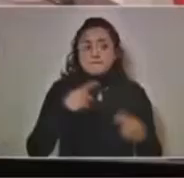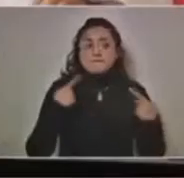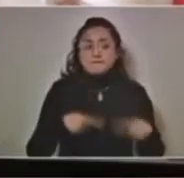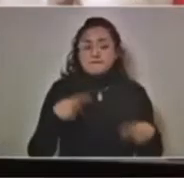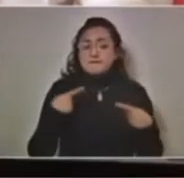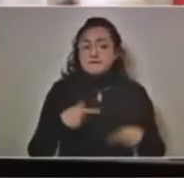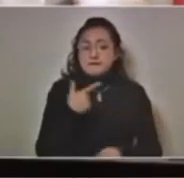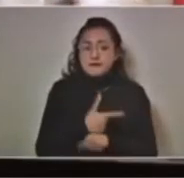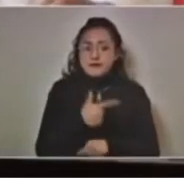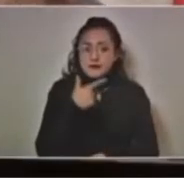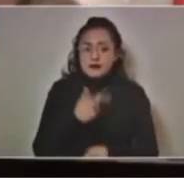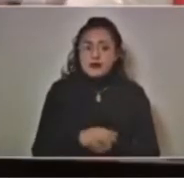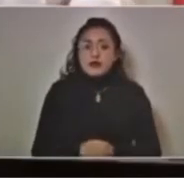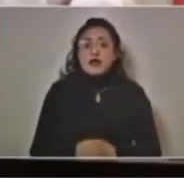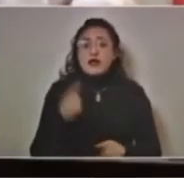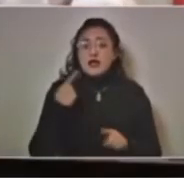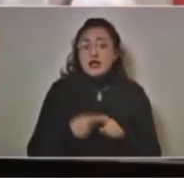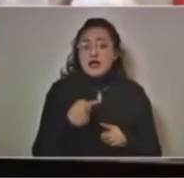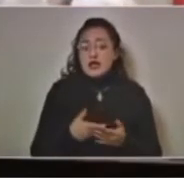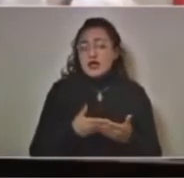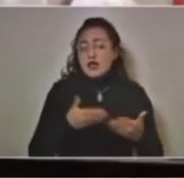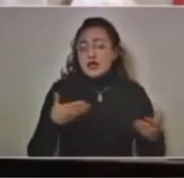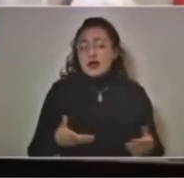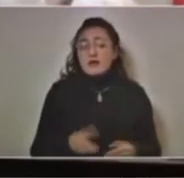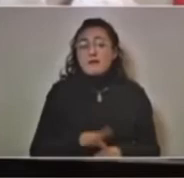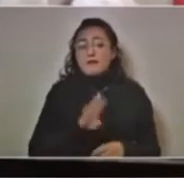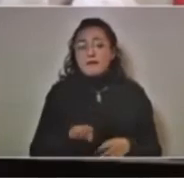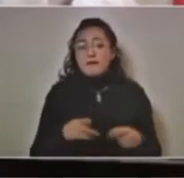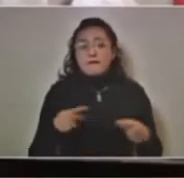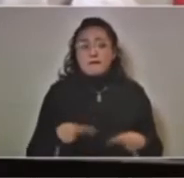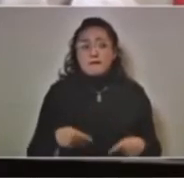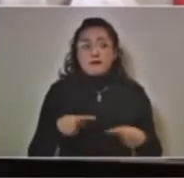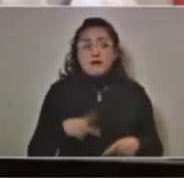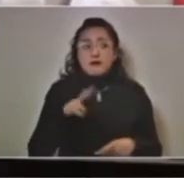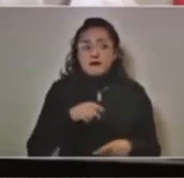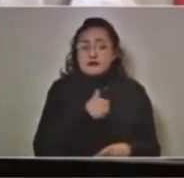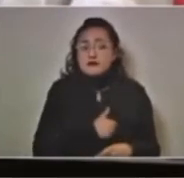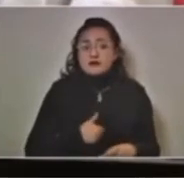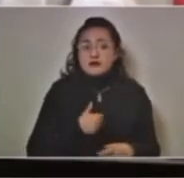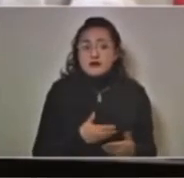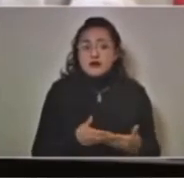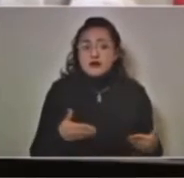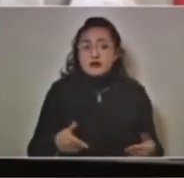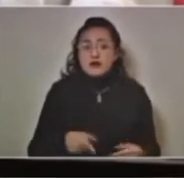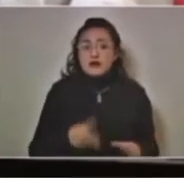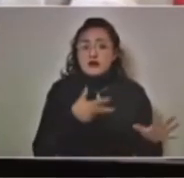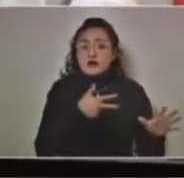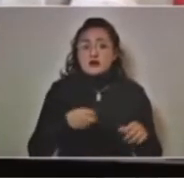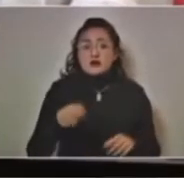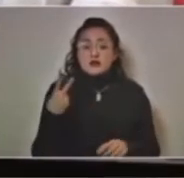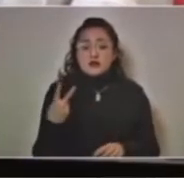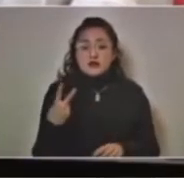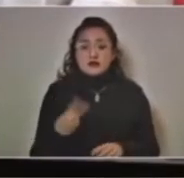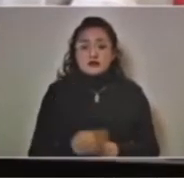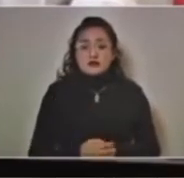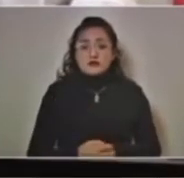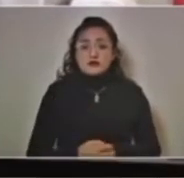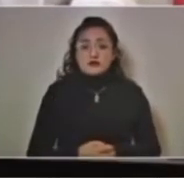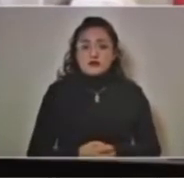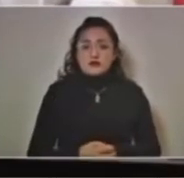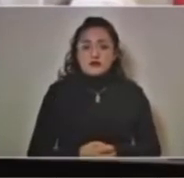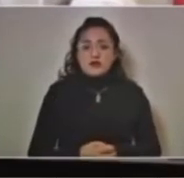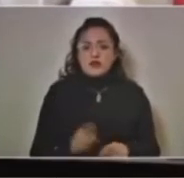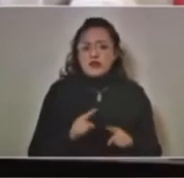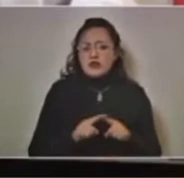lo que respecta a las defunciones lamentablemente actualmente llevamos ochocientos dos una